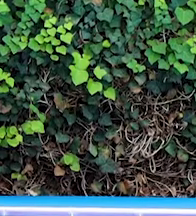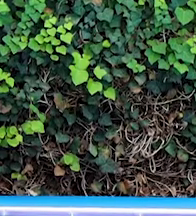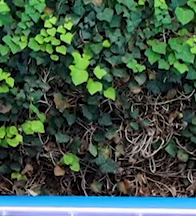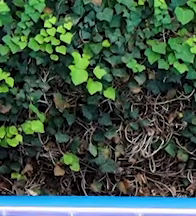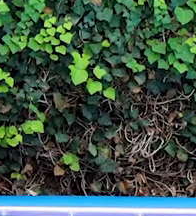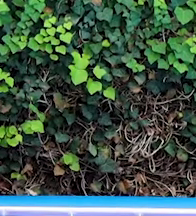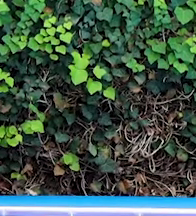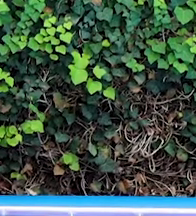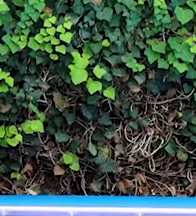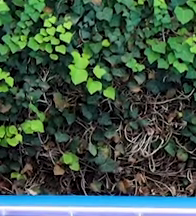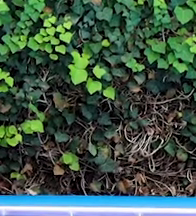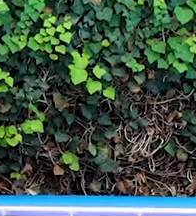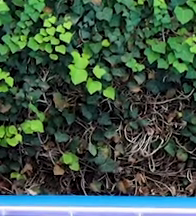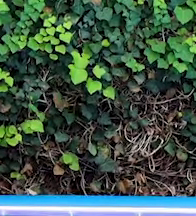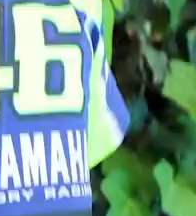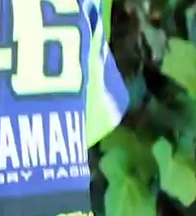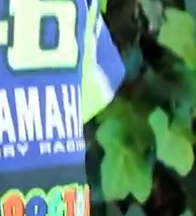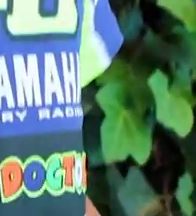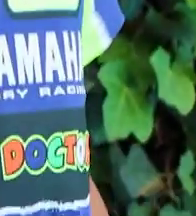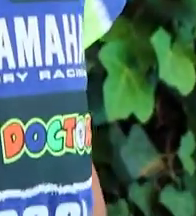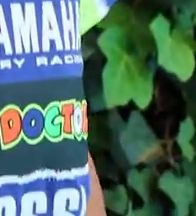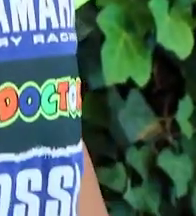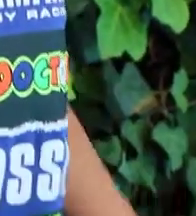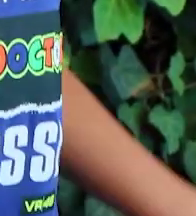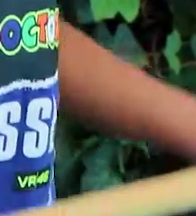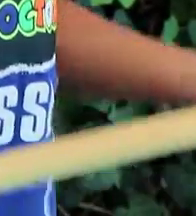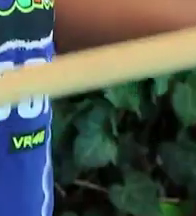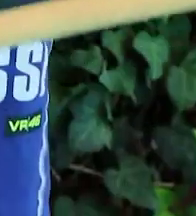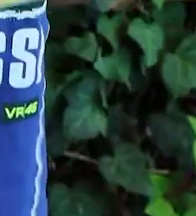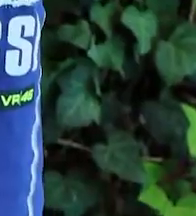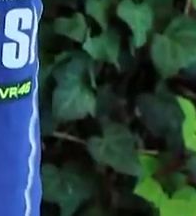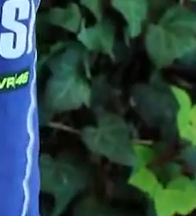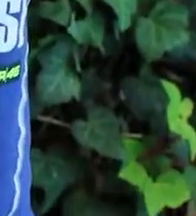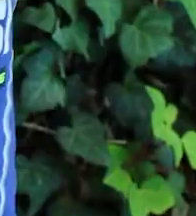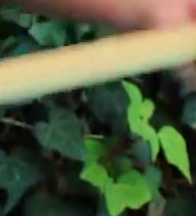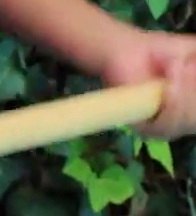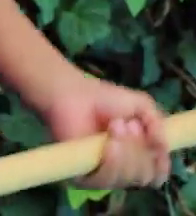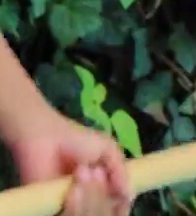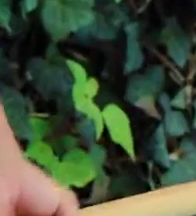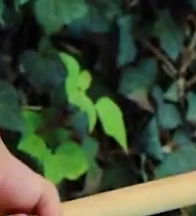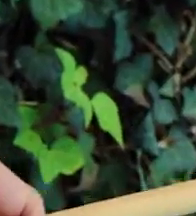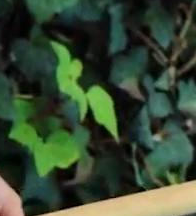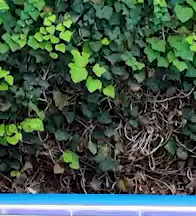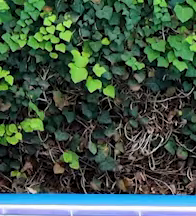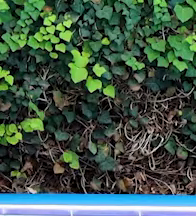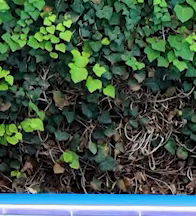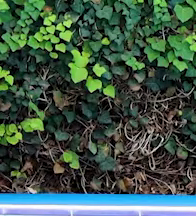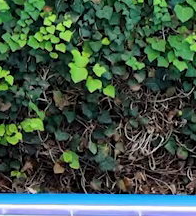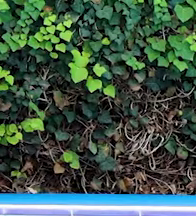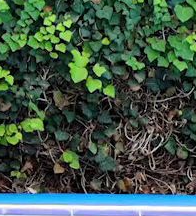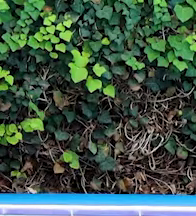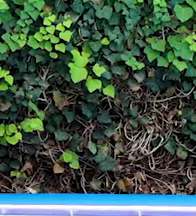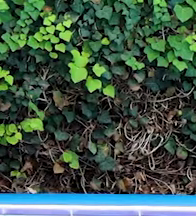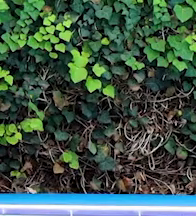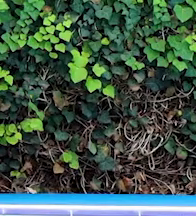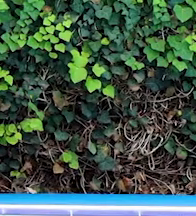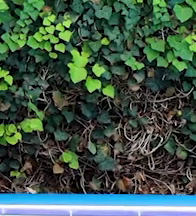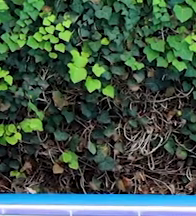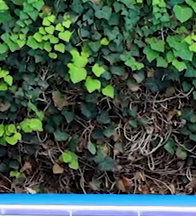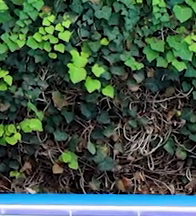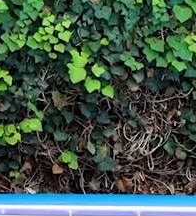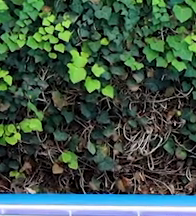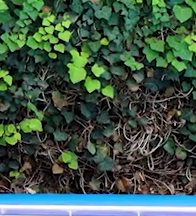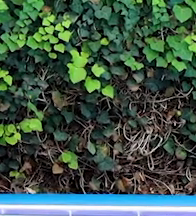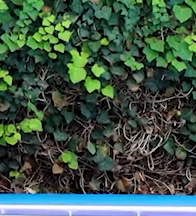Bien. Espalda derecha. Respiramos. Dos más. Tres Uno.